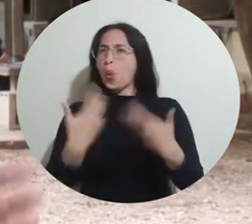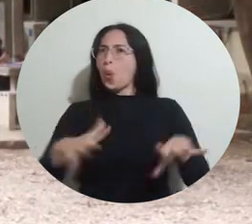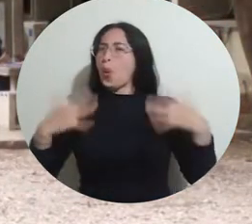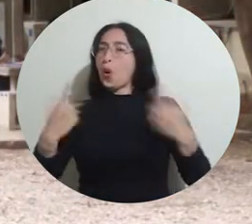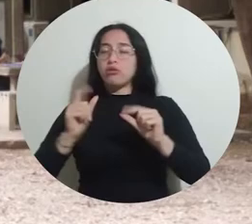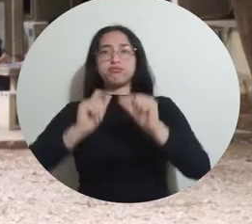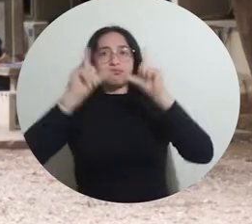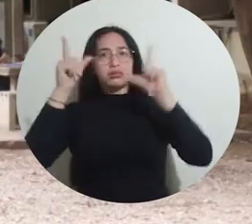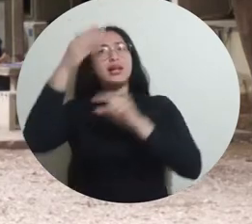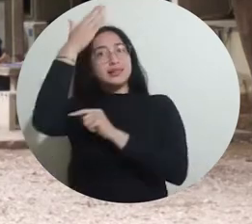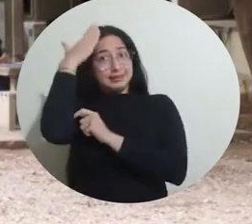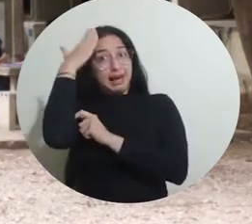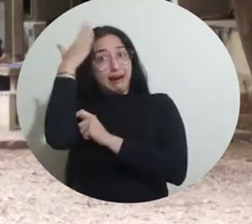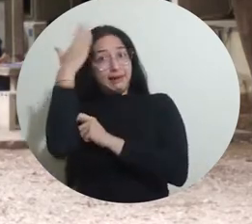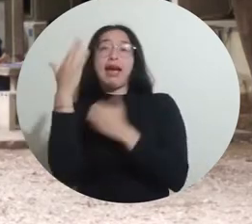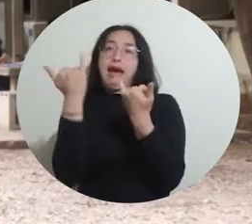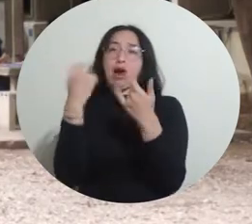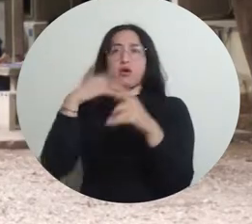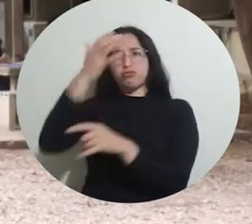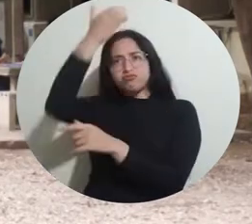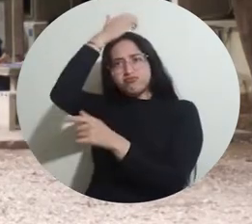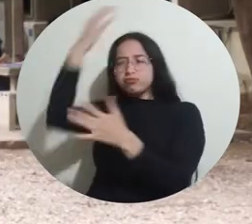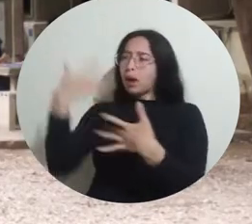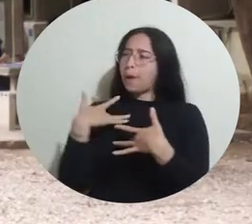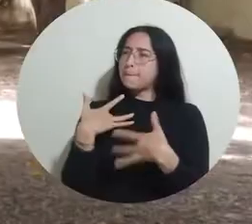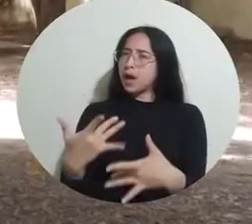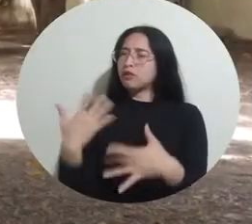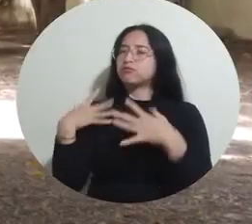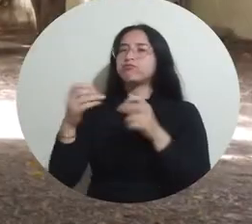la vocación de enfermería se va hacia el cuidado humanizado.